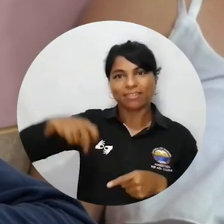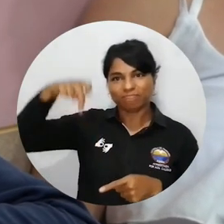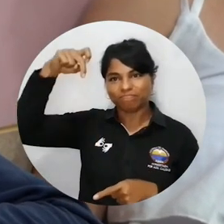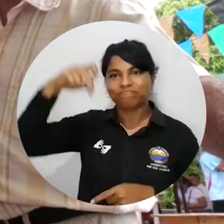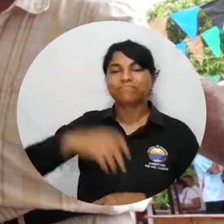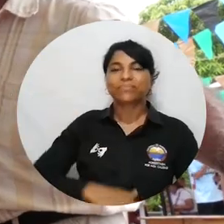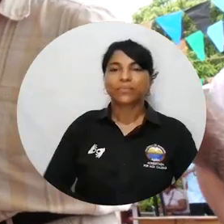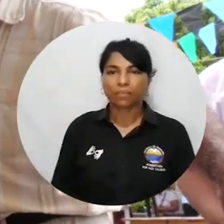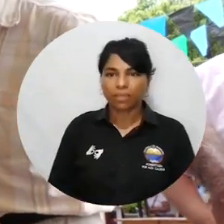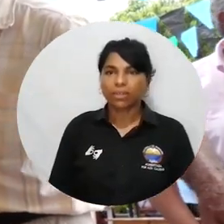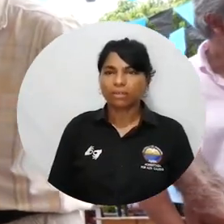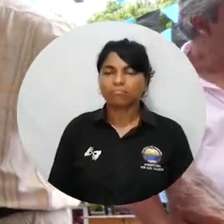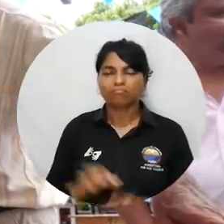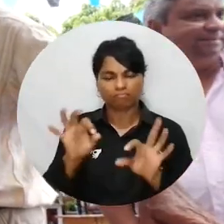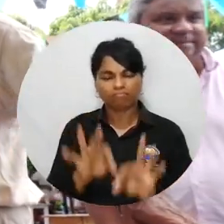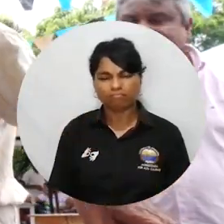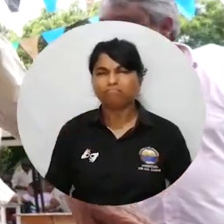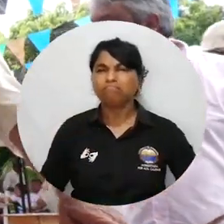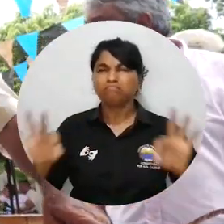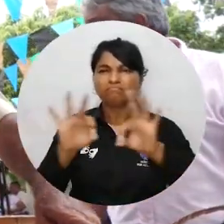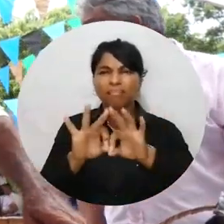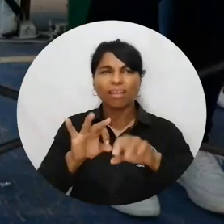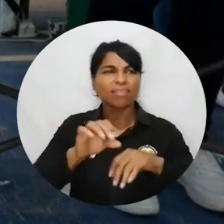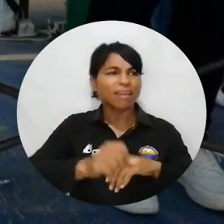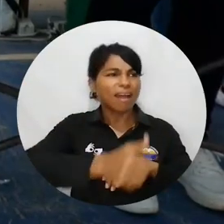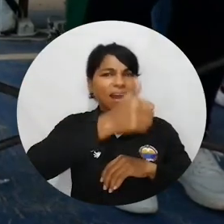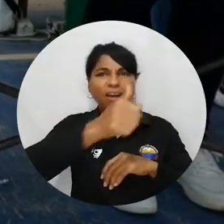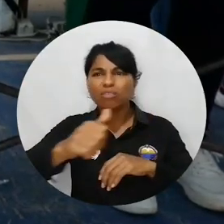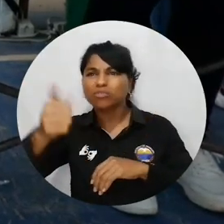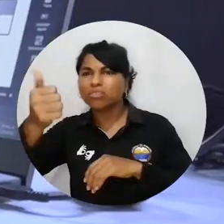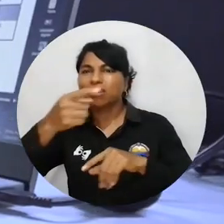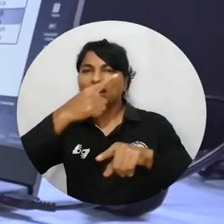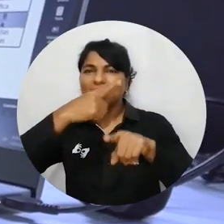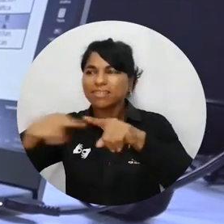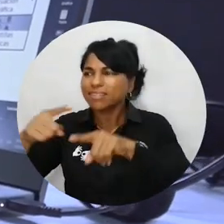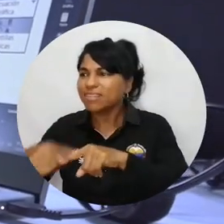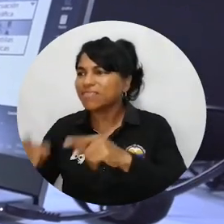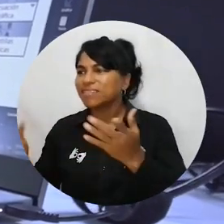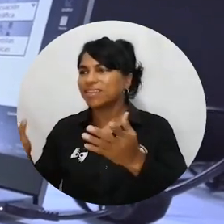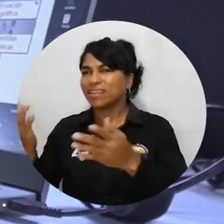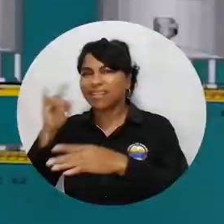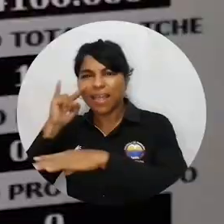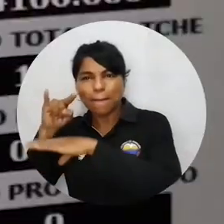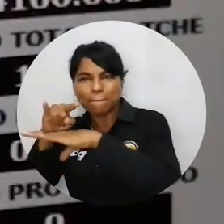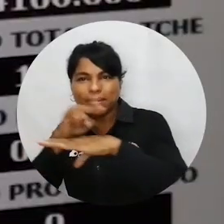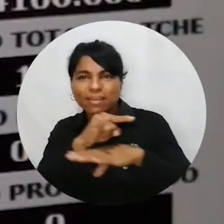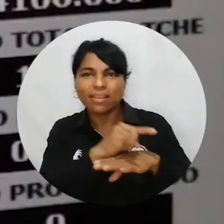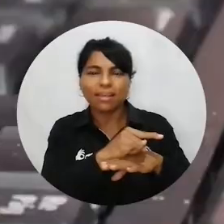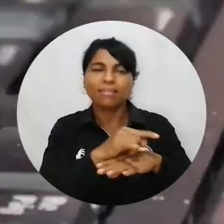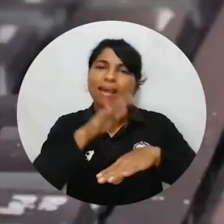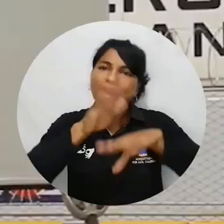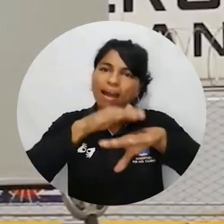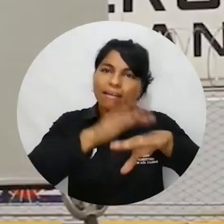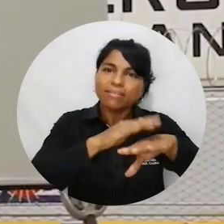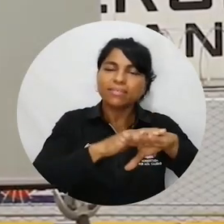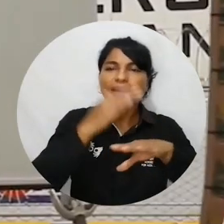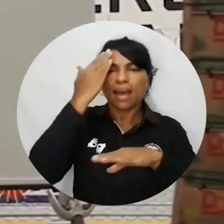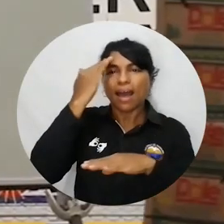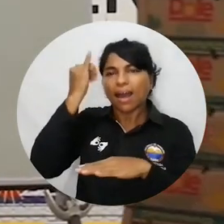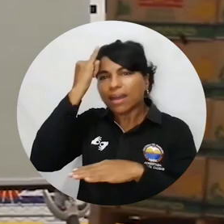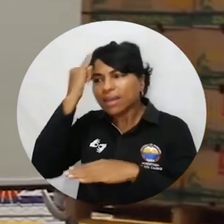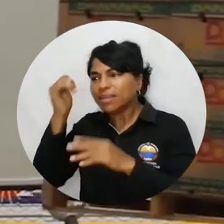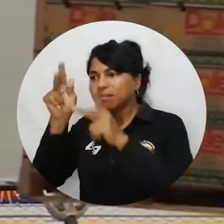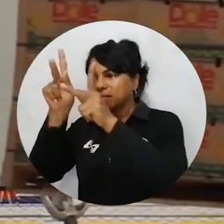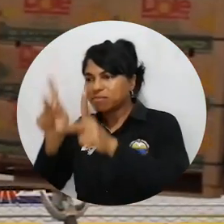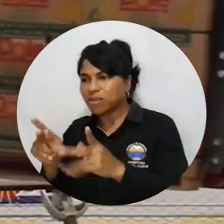comunidad universitaria su labor para proteger los derechos de los consumidores, por estatus personales, entre otros aspectos económicos del país. Al final,